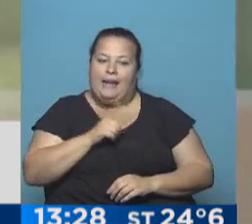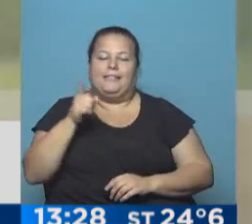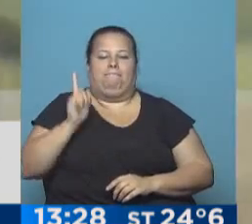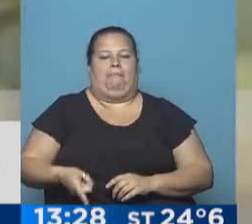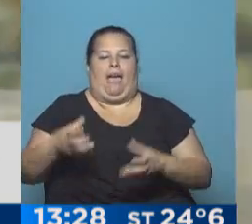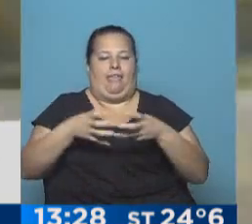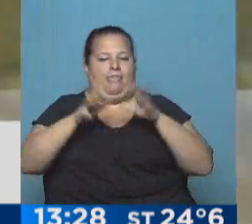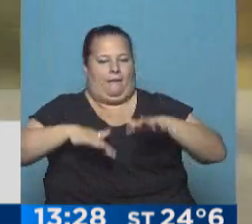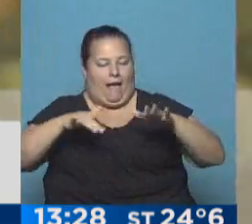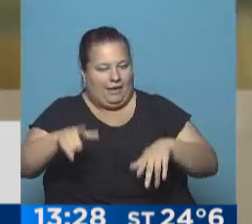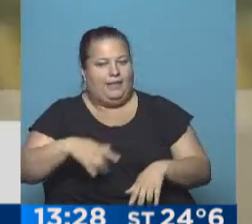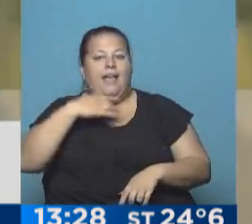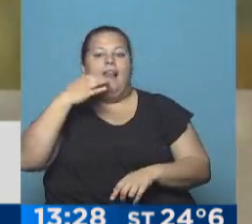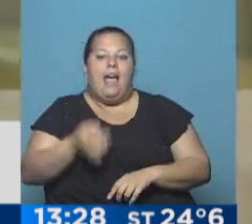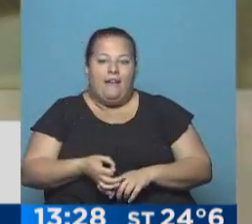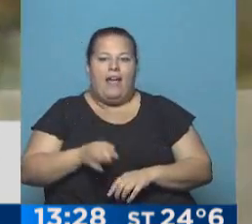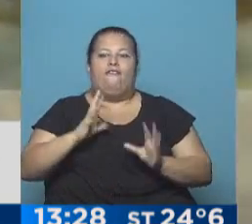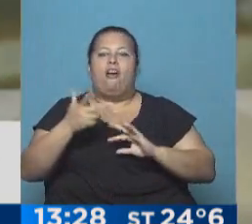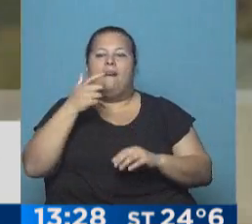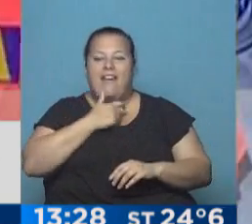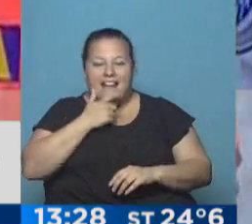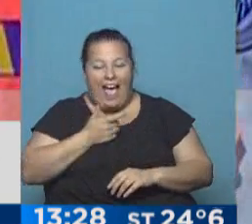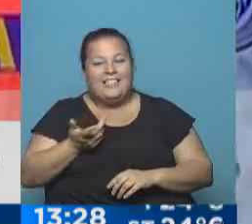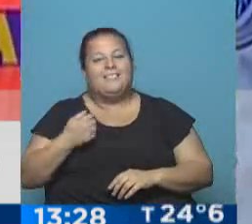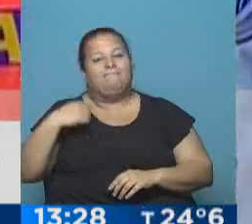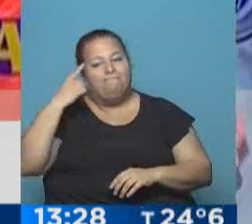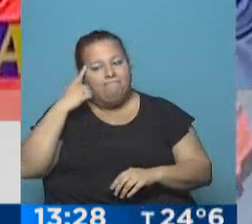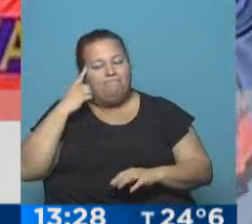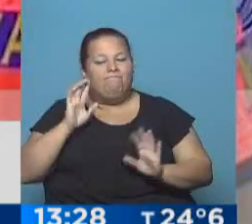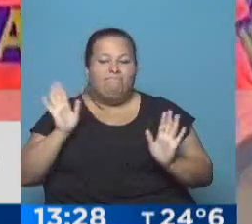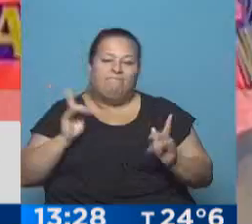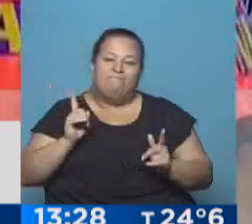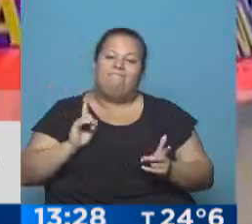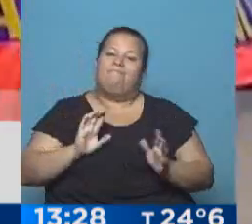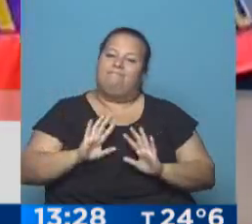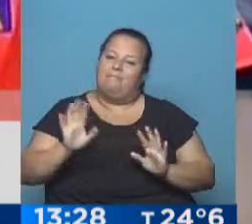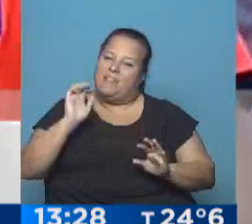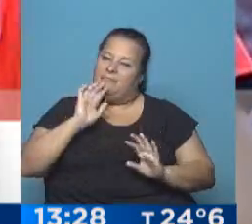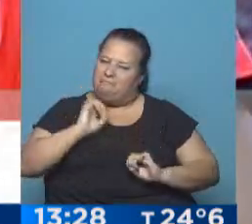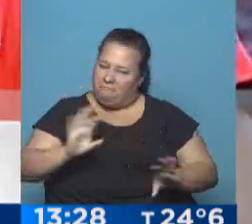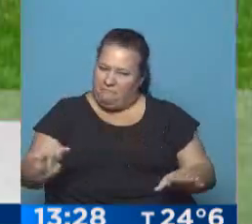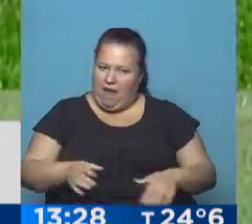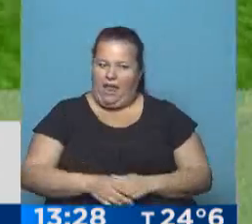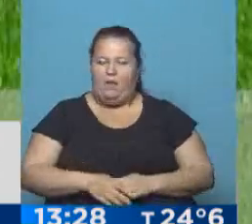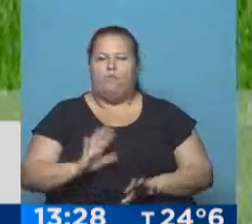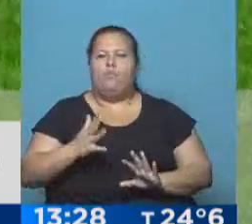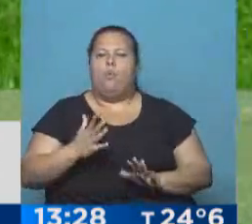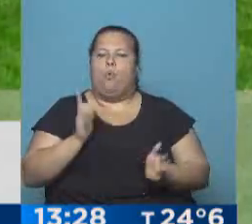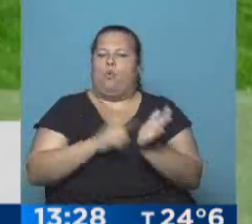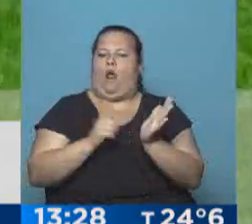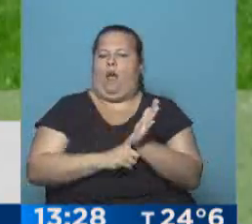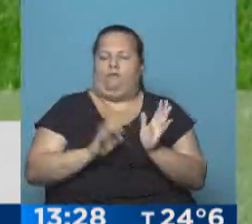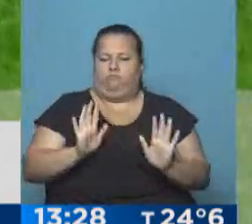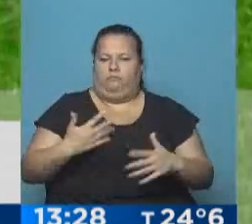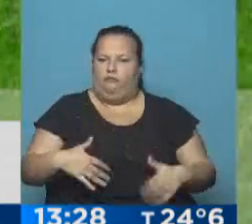ellos. Lo cierto es que la actitud de Racing no me parece demasiado bondadosa. A muy reglamentario,